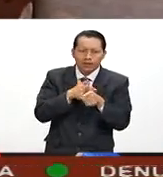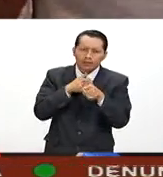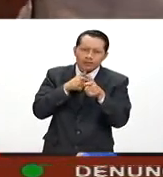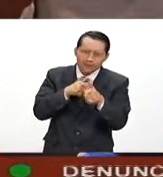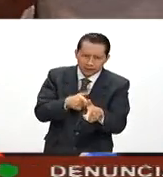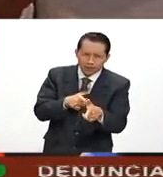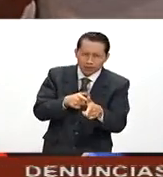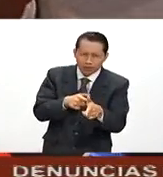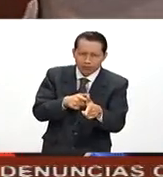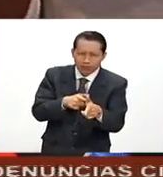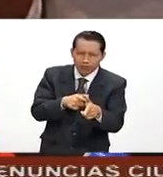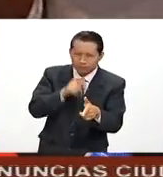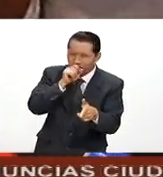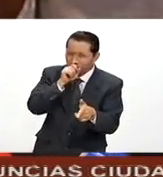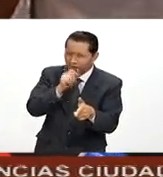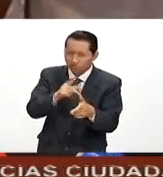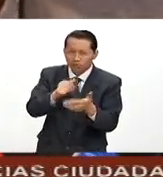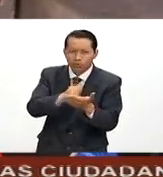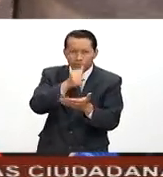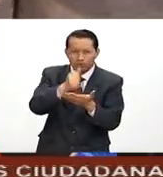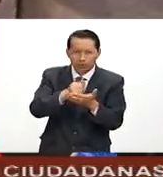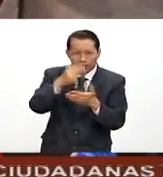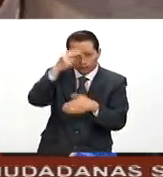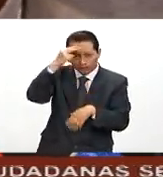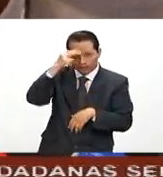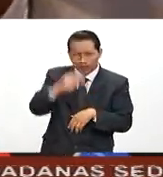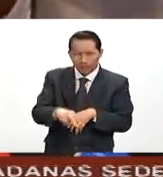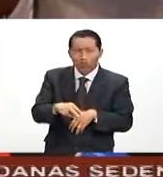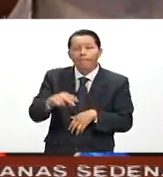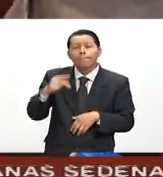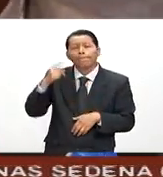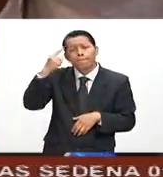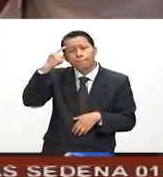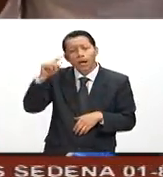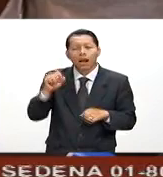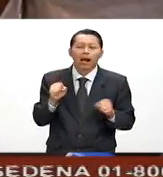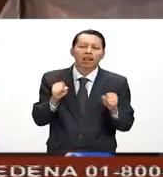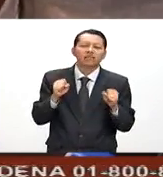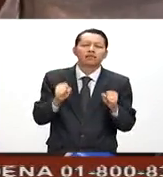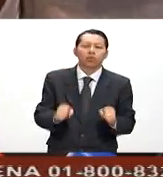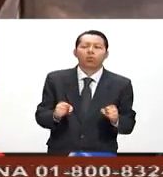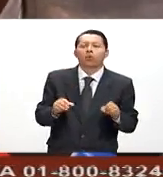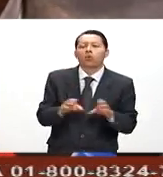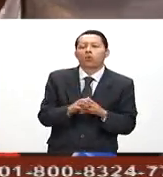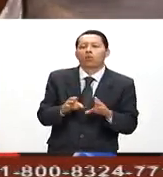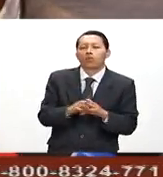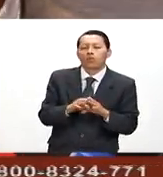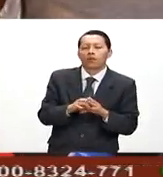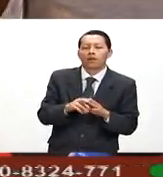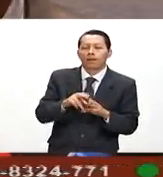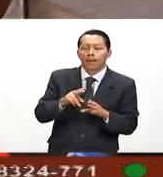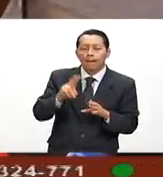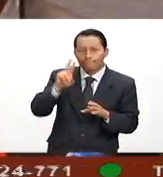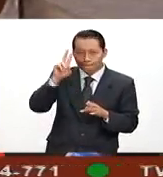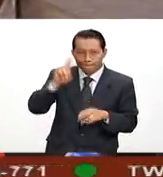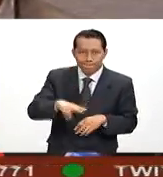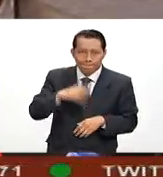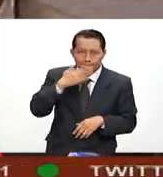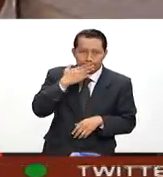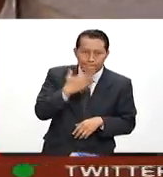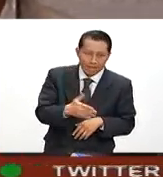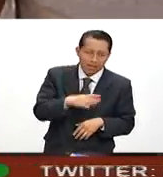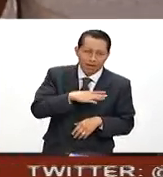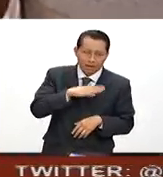la Ciudad de México para asegurarnos de que sí se estén midiendo bien las